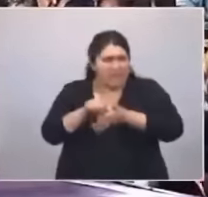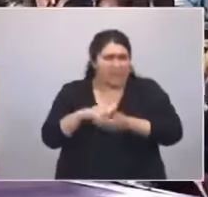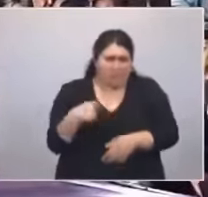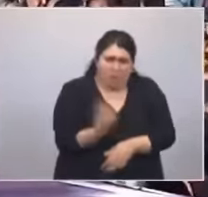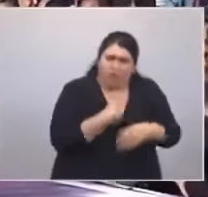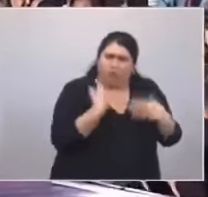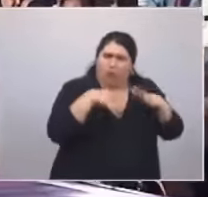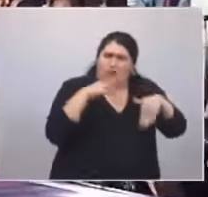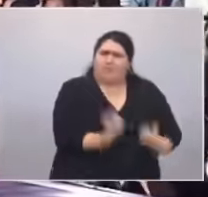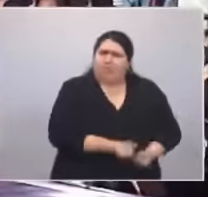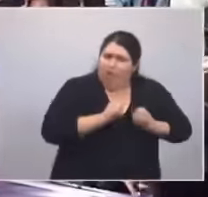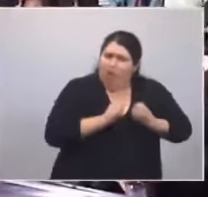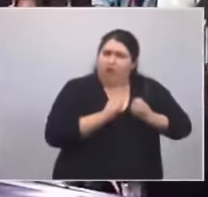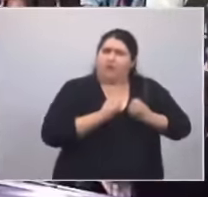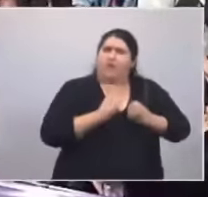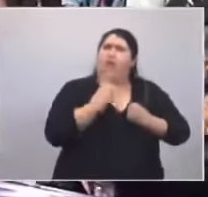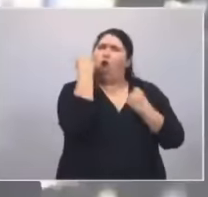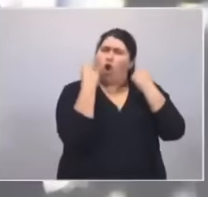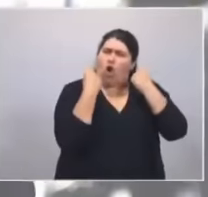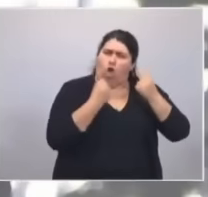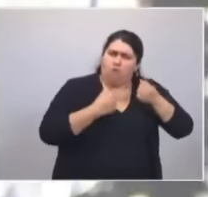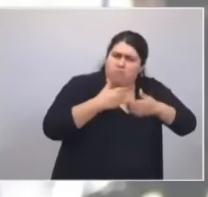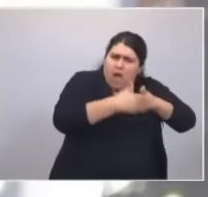fuertes como economía.